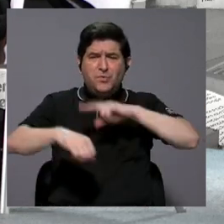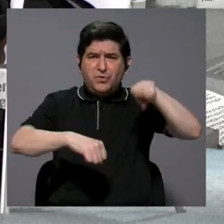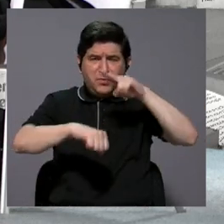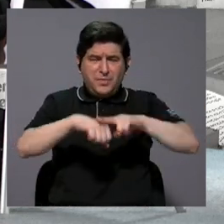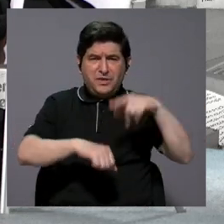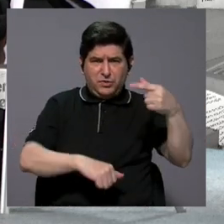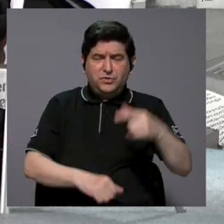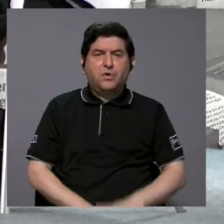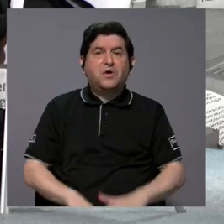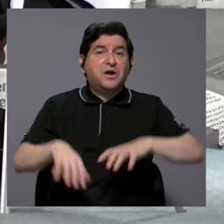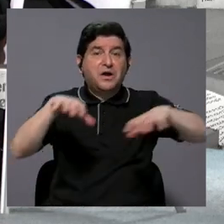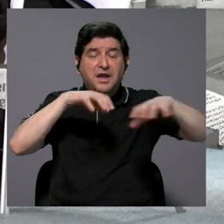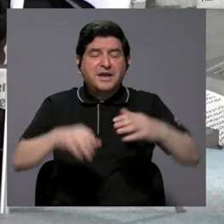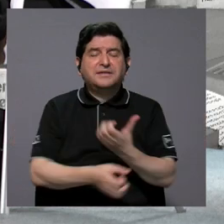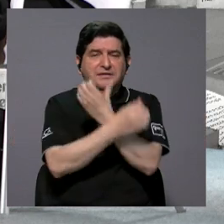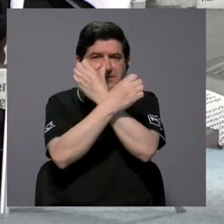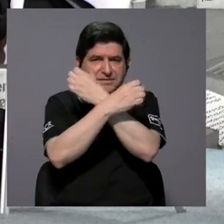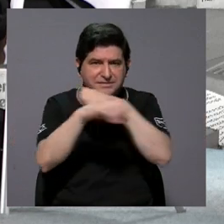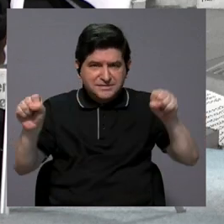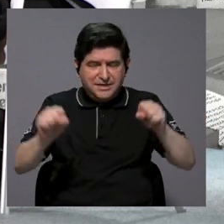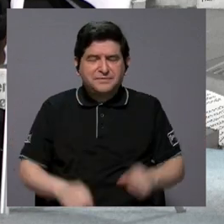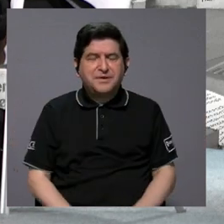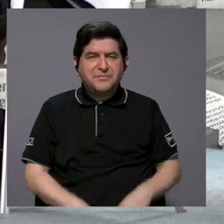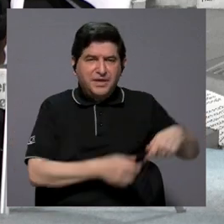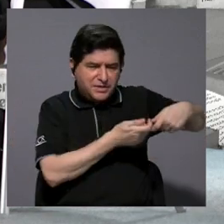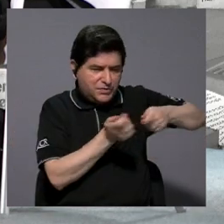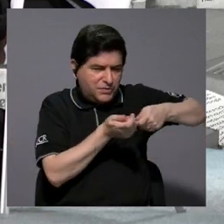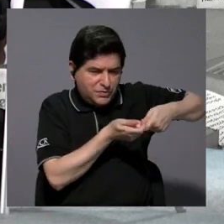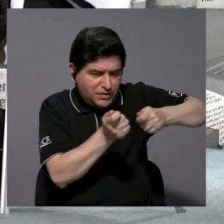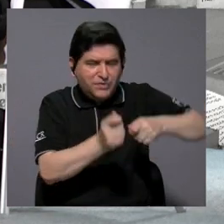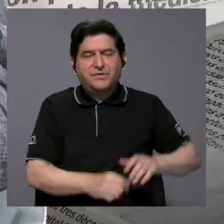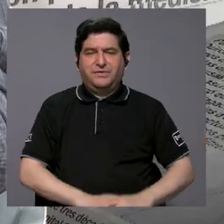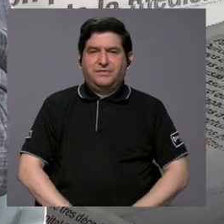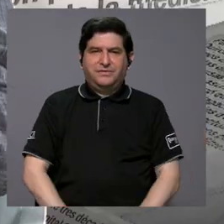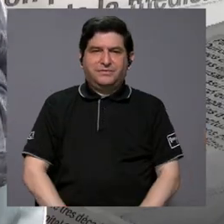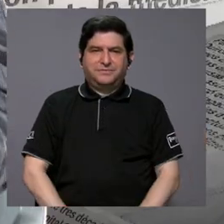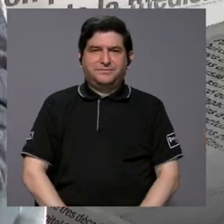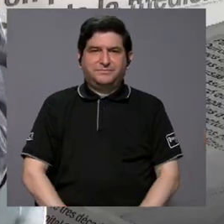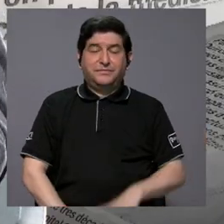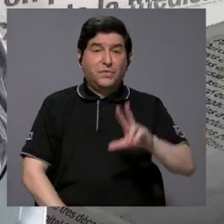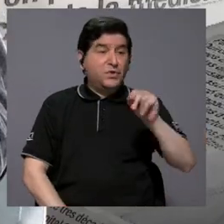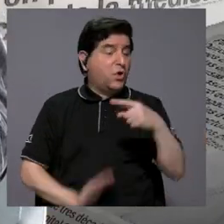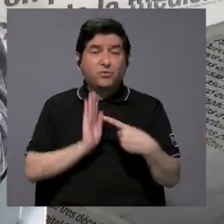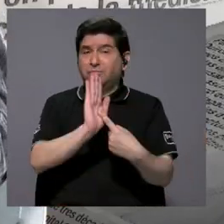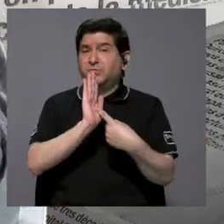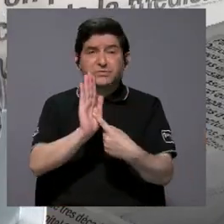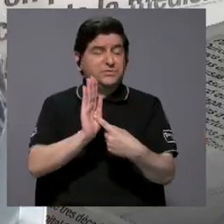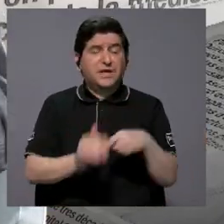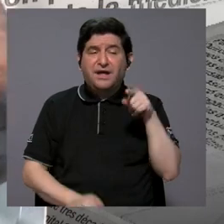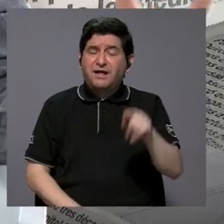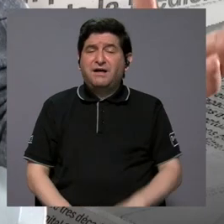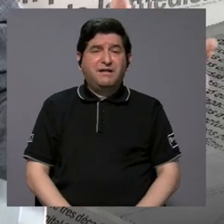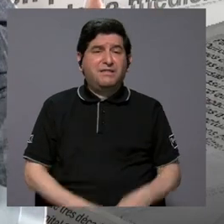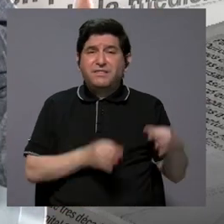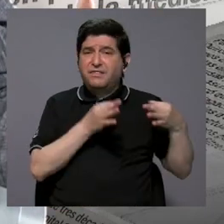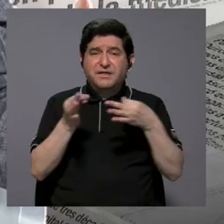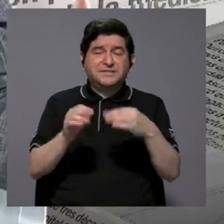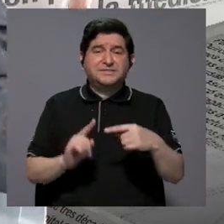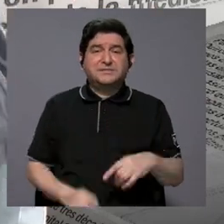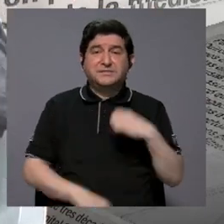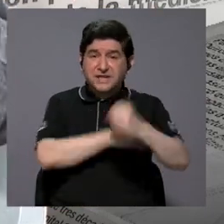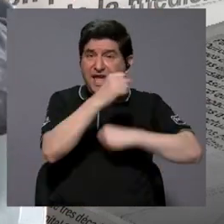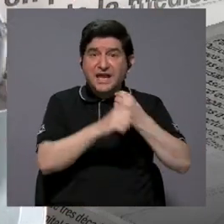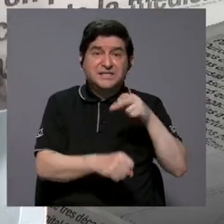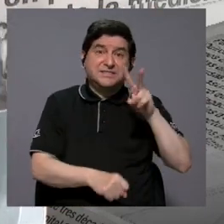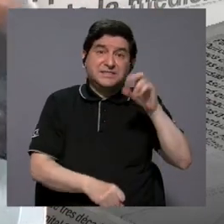actividades de rescate arqueológico, de salvamento arqueológico, no han sido exhibidos en Turrialba desde el siglo XX,